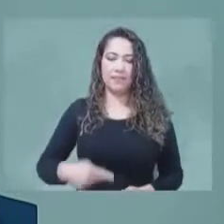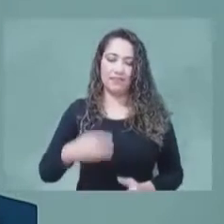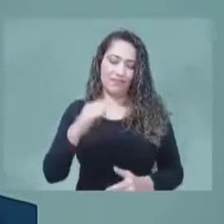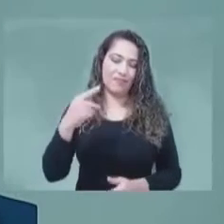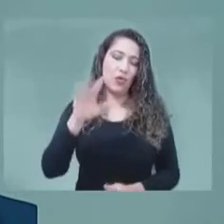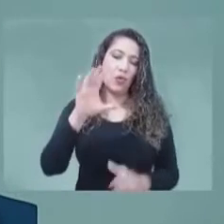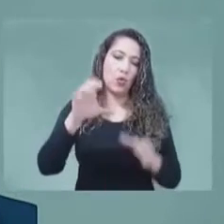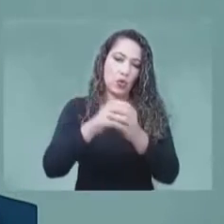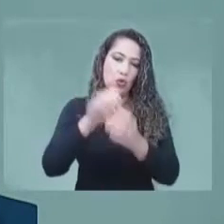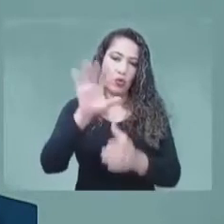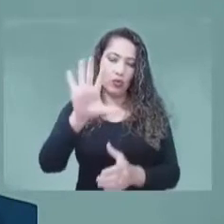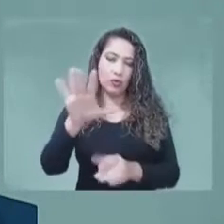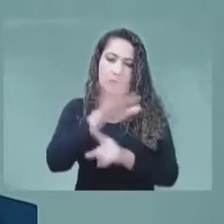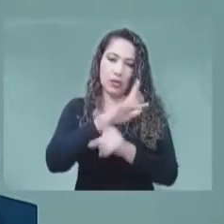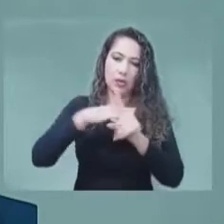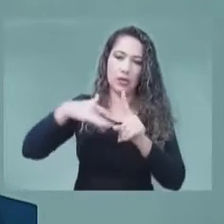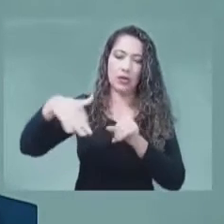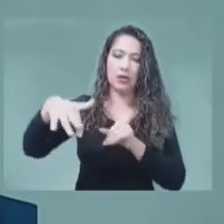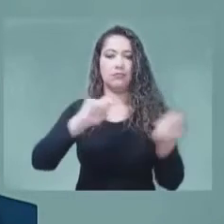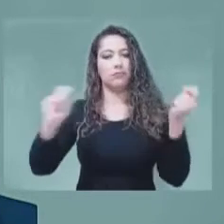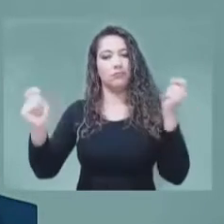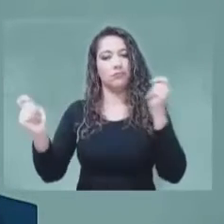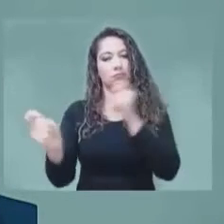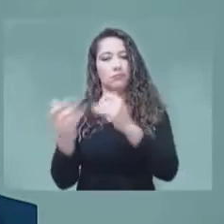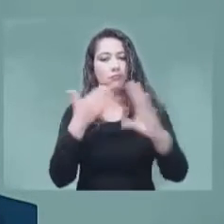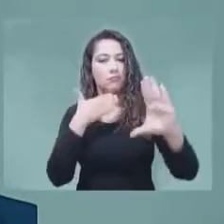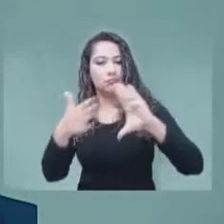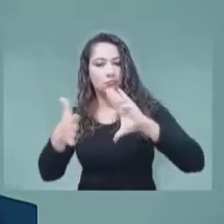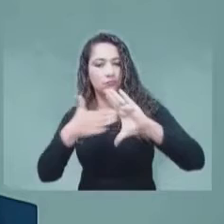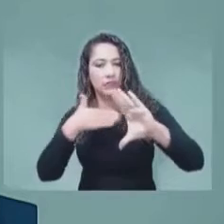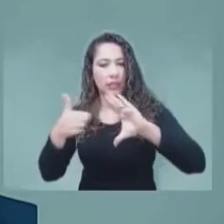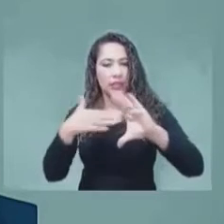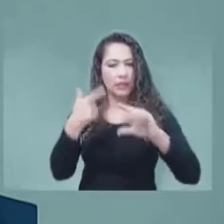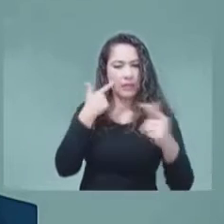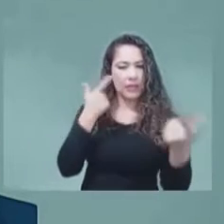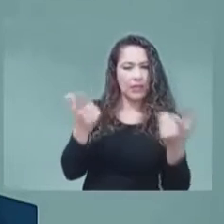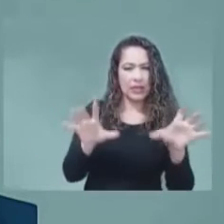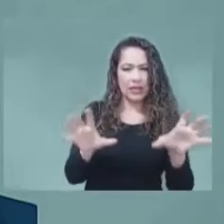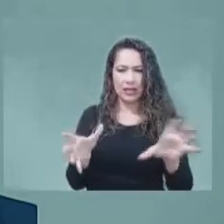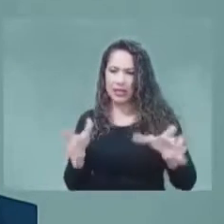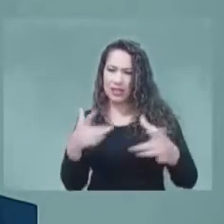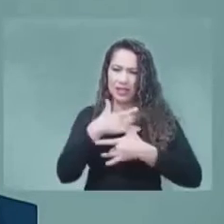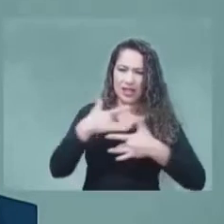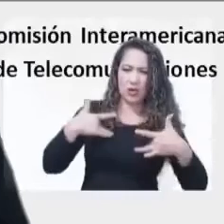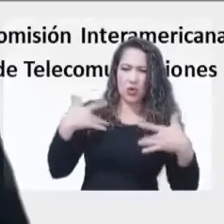que estudia la relación entre los campos radioeléctricos y la salud. Bienvenidos, Carleón.